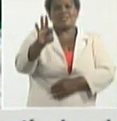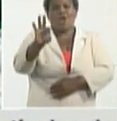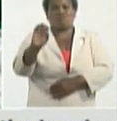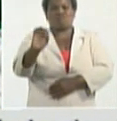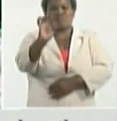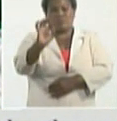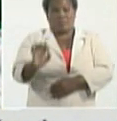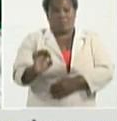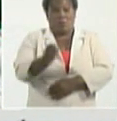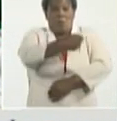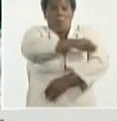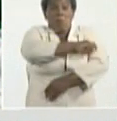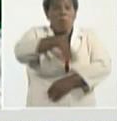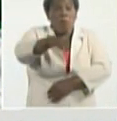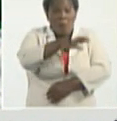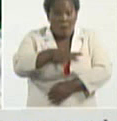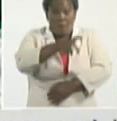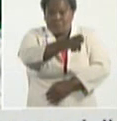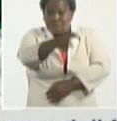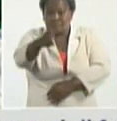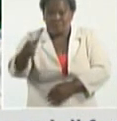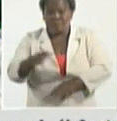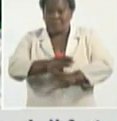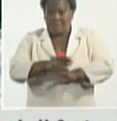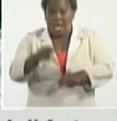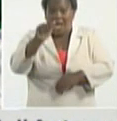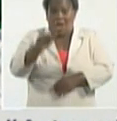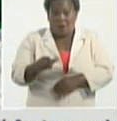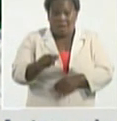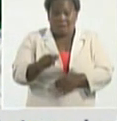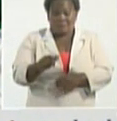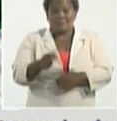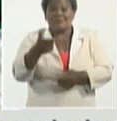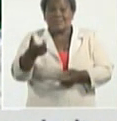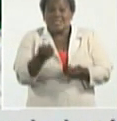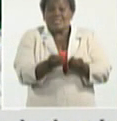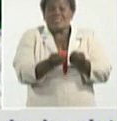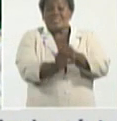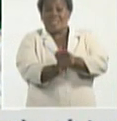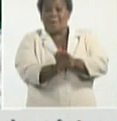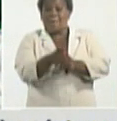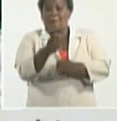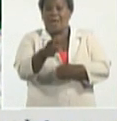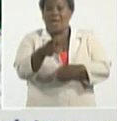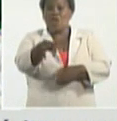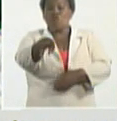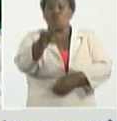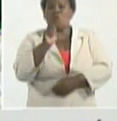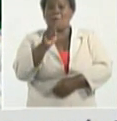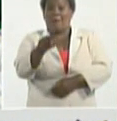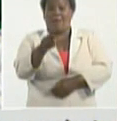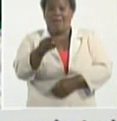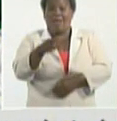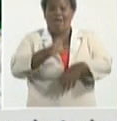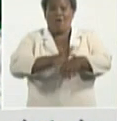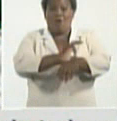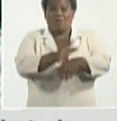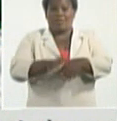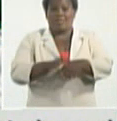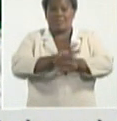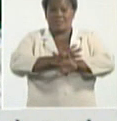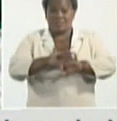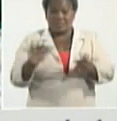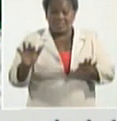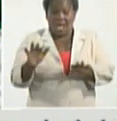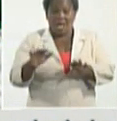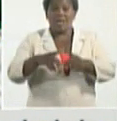por ciento y ahora con las nuevas cepas los nuevos variantes de las cepas que están circulando en